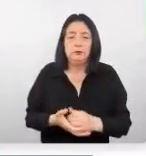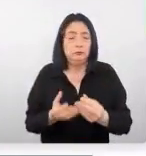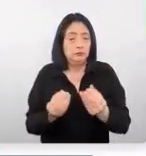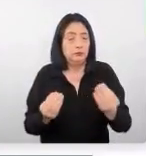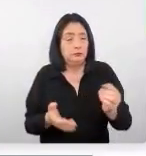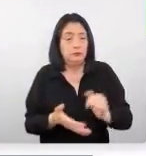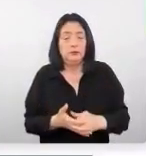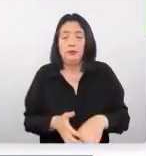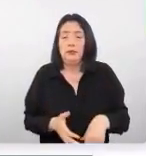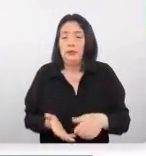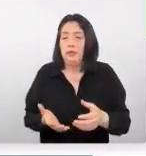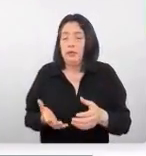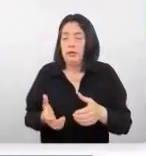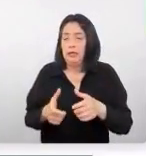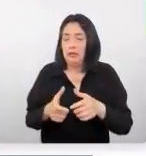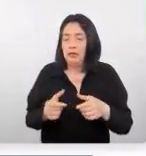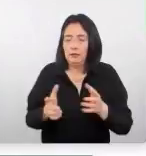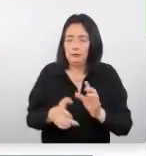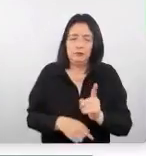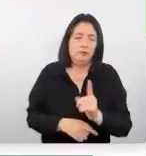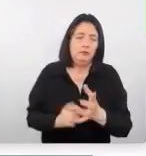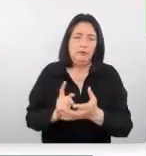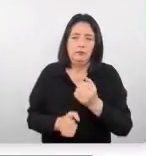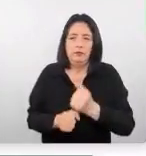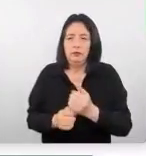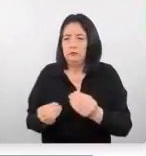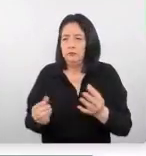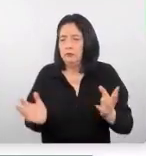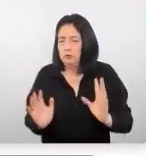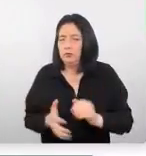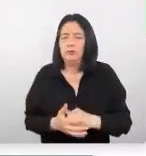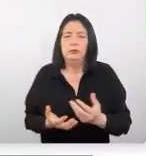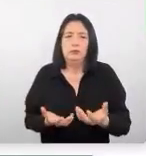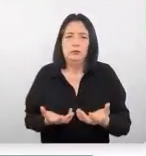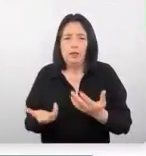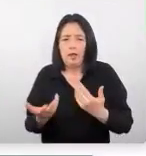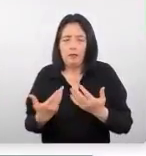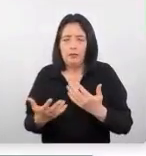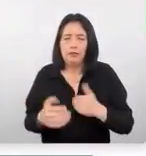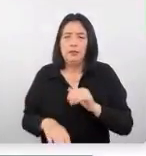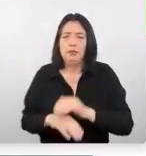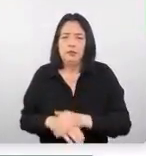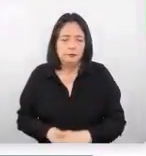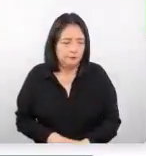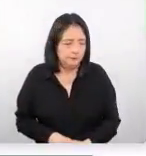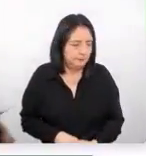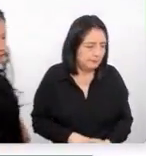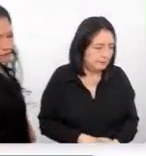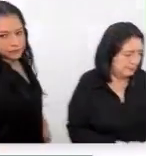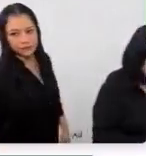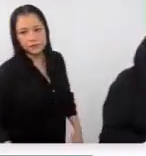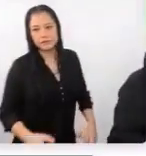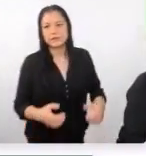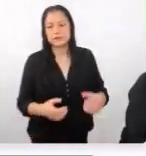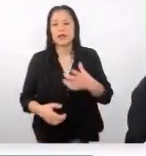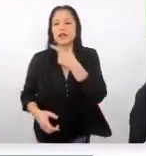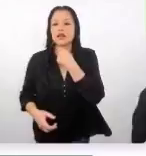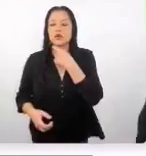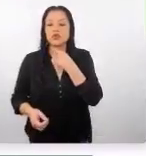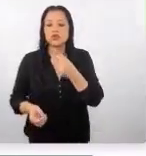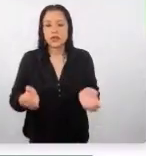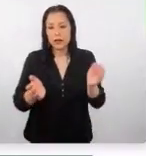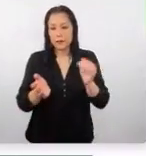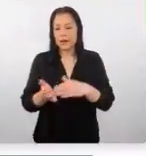veces el japonés no se confía mucho en su nivel de fluidez que tiene el inglés entonces prefiere que le hablen en japonés